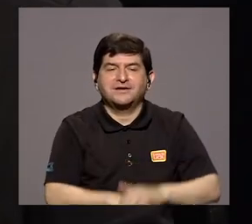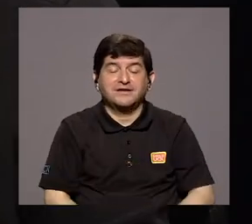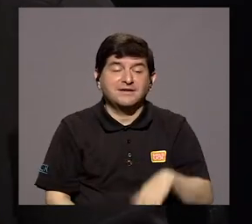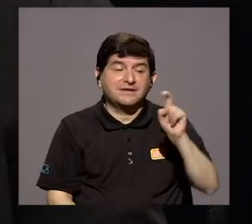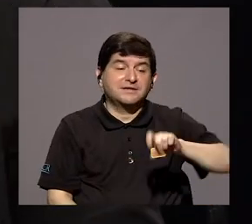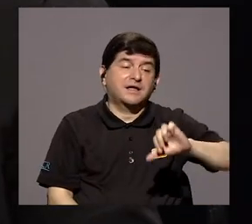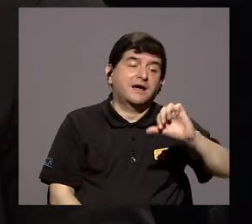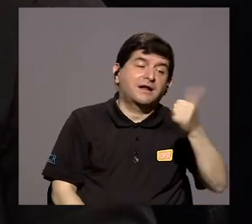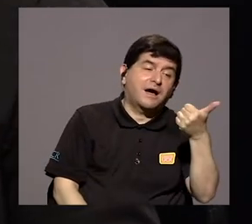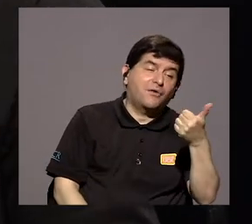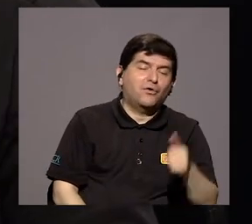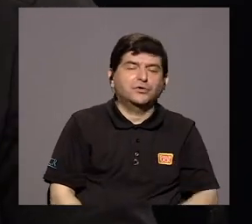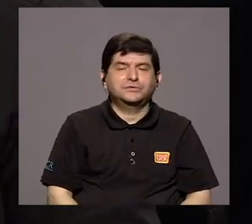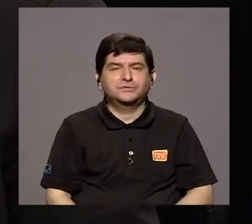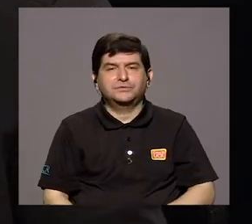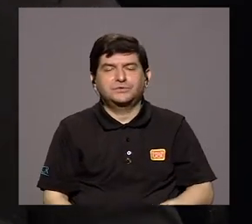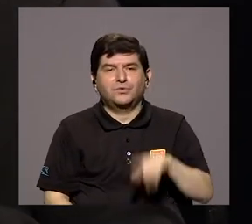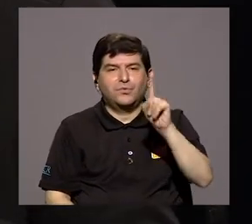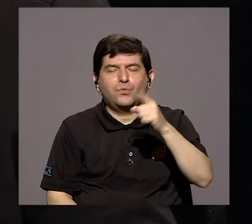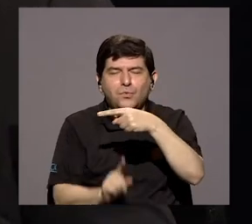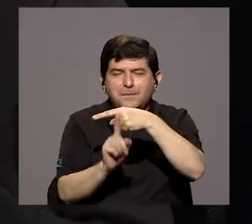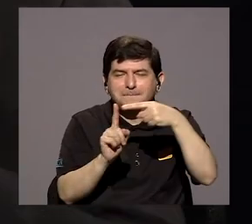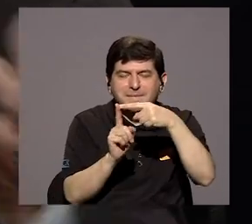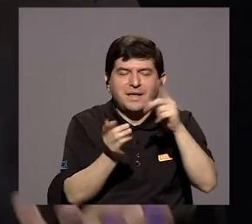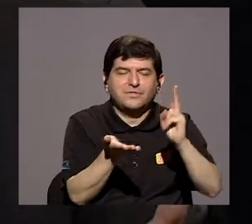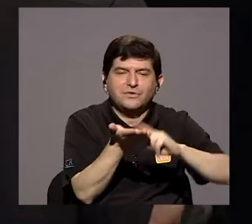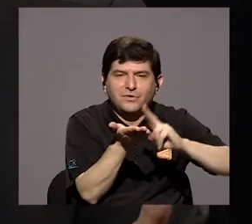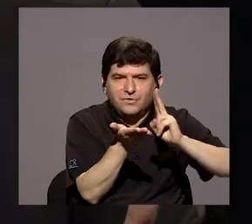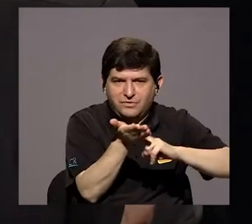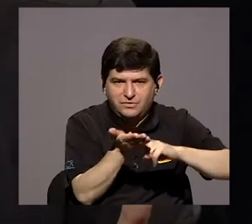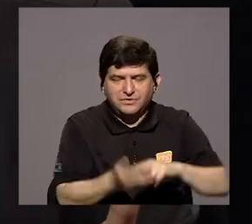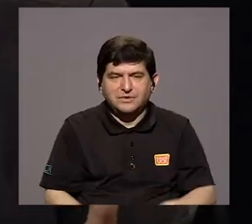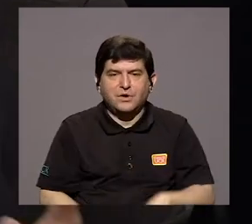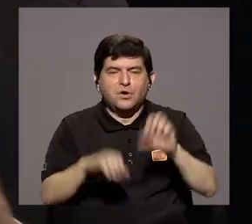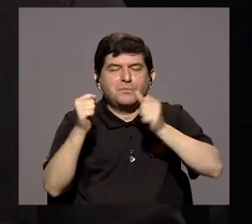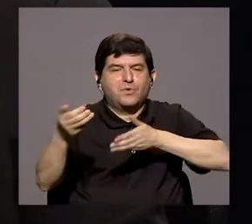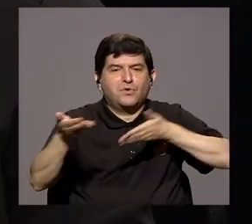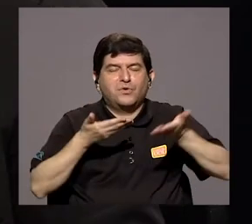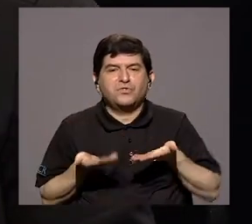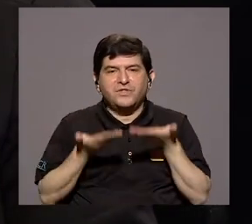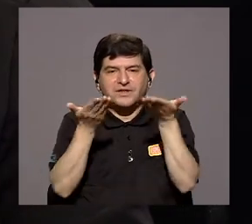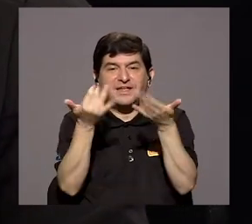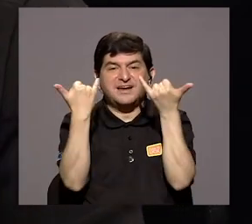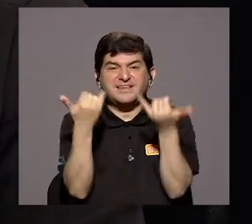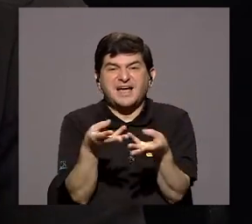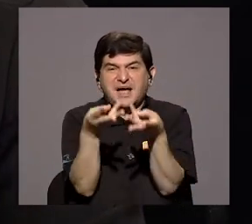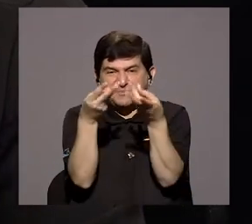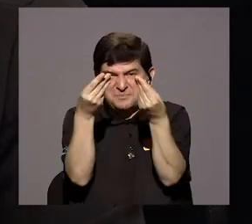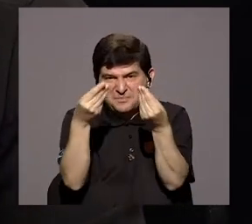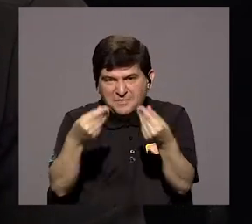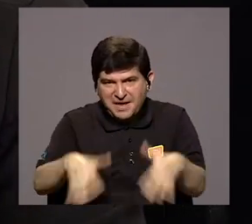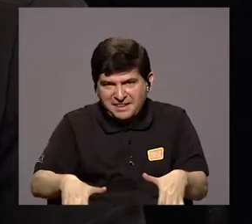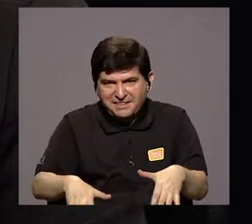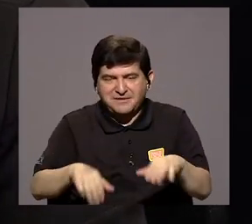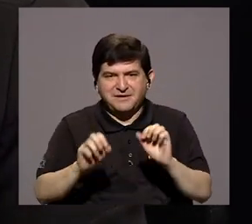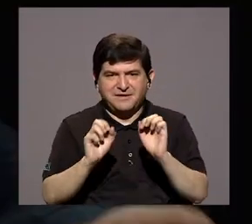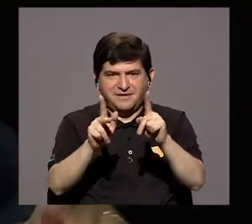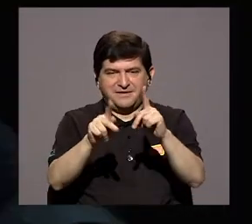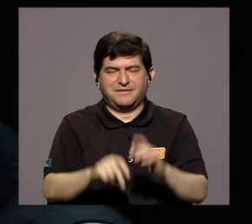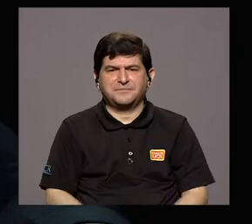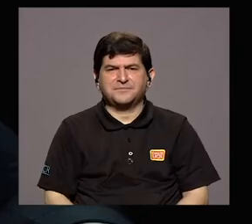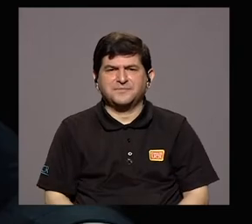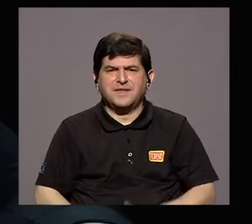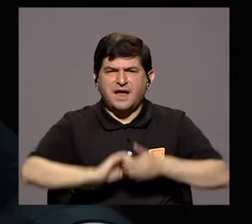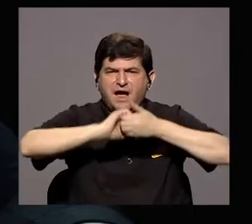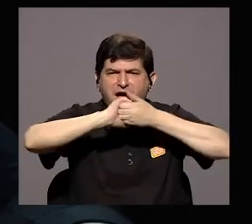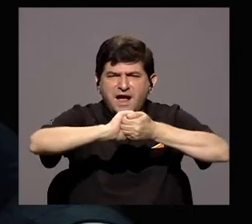usar un tercero para que sea un intermediario el que los contrate a ellos para poder hacer su servicio. Entonces, ya ahí se pierde, ¿verdad?, esas posibilidades. ¿Existe